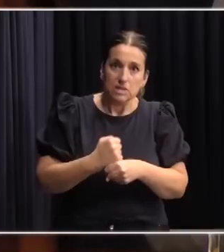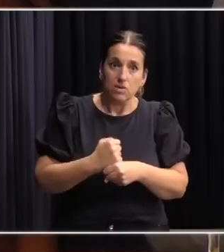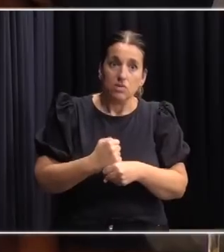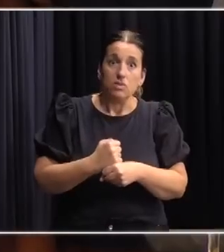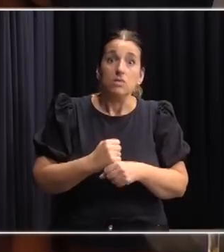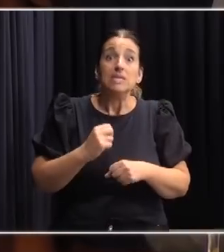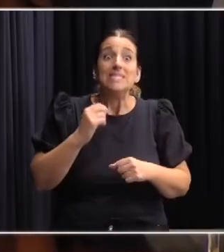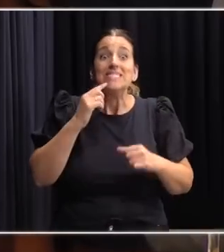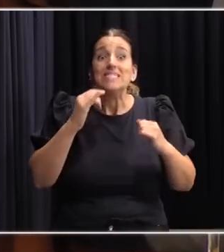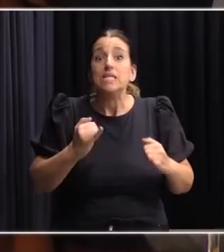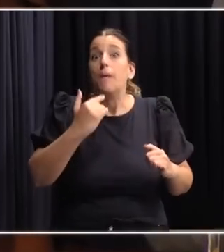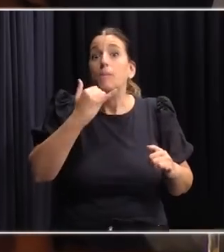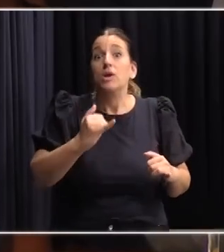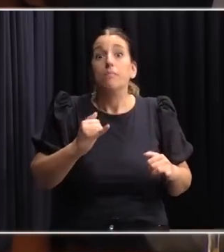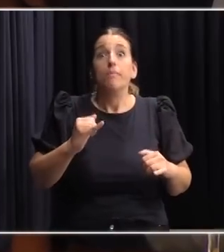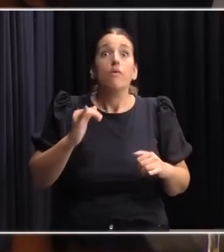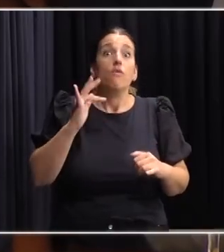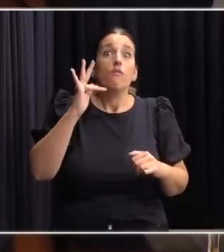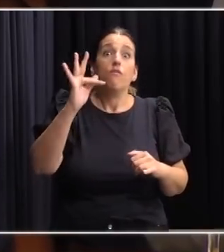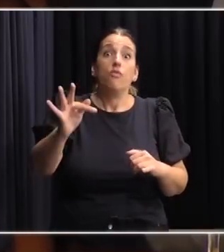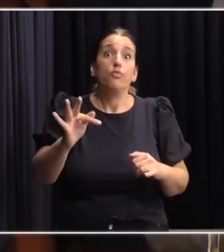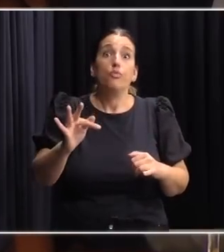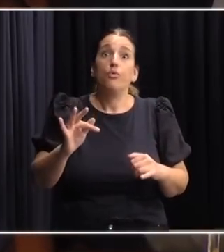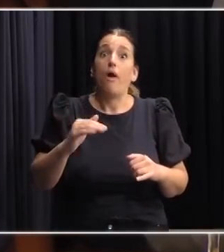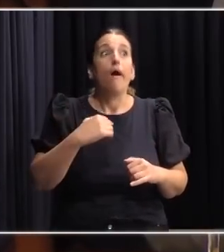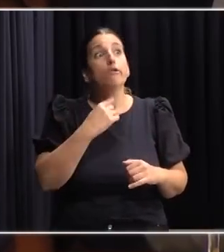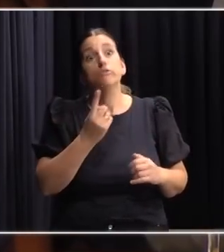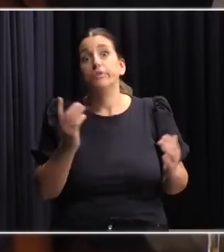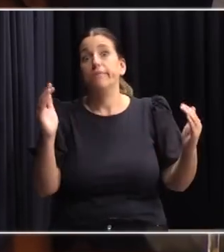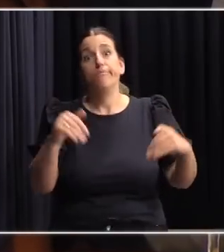si no es sostenible en el tiempo.